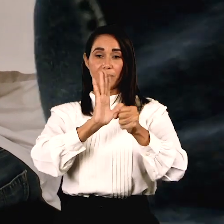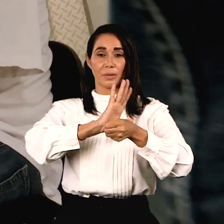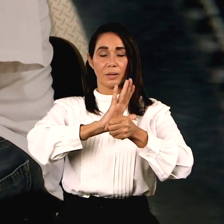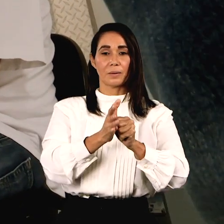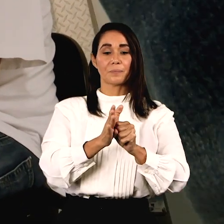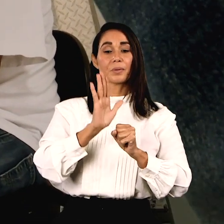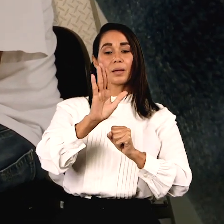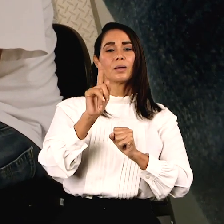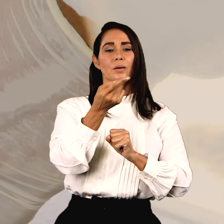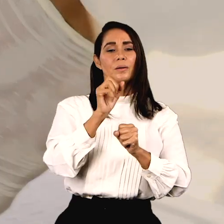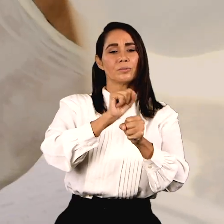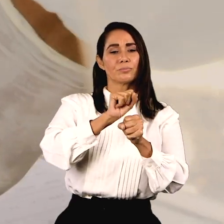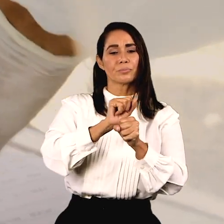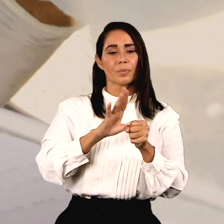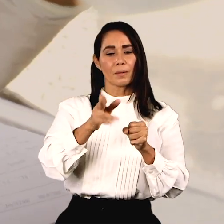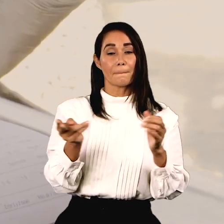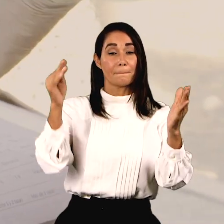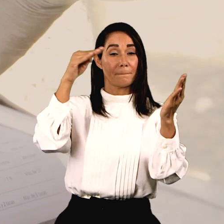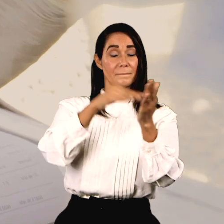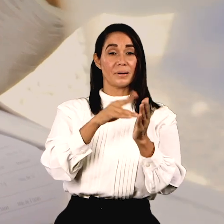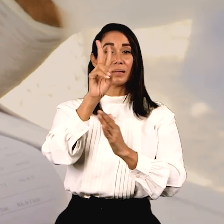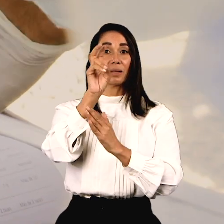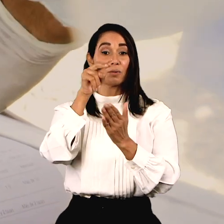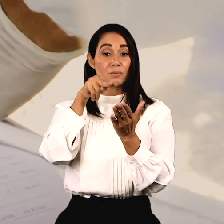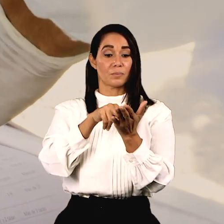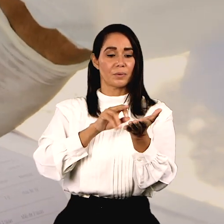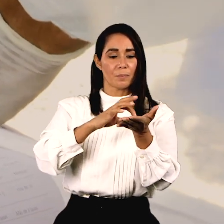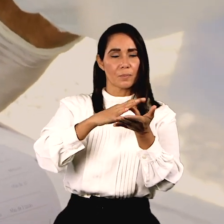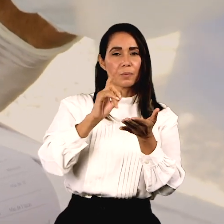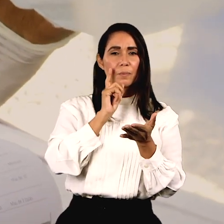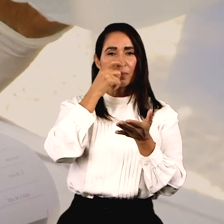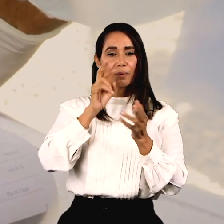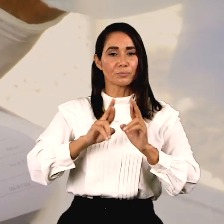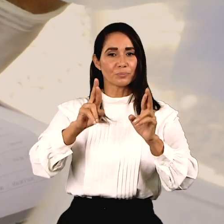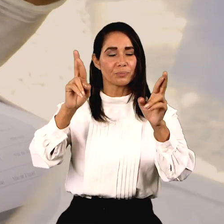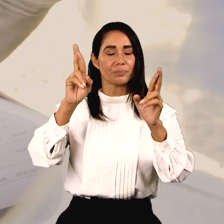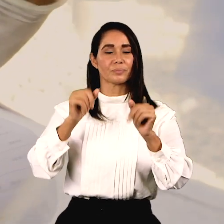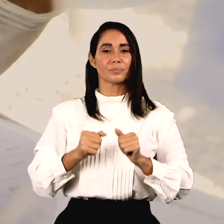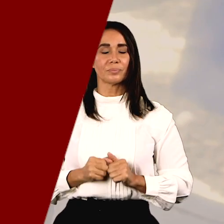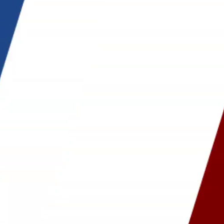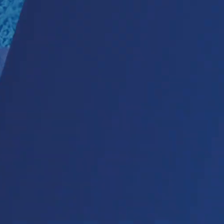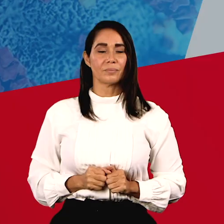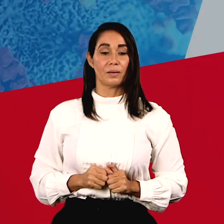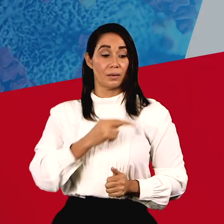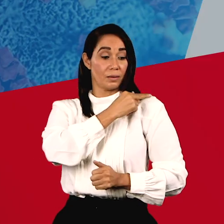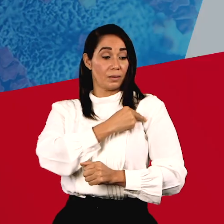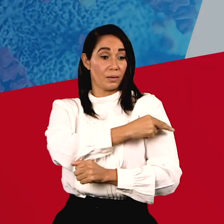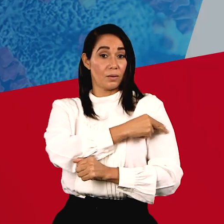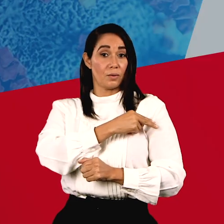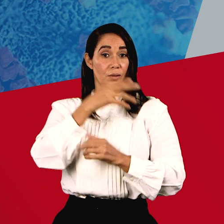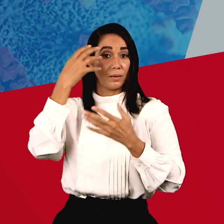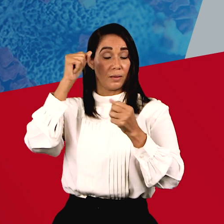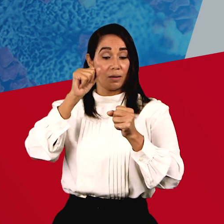al coronavirus. En su primera jornada realizaron más de 2.000 pruebas rápidas. El Hospital